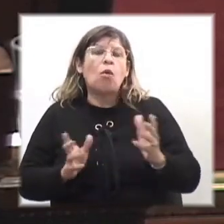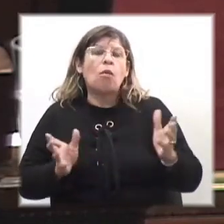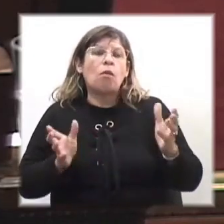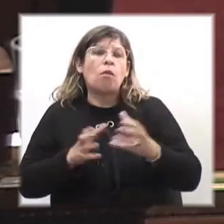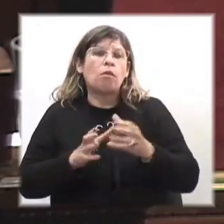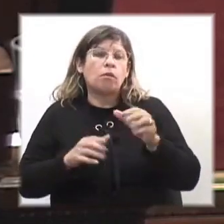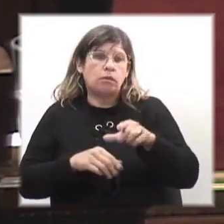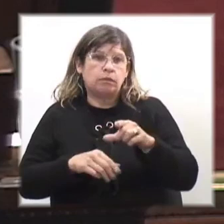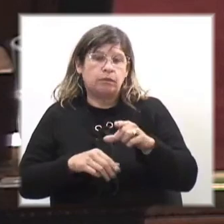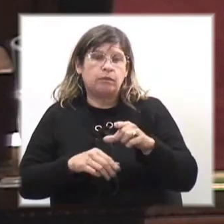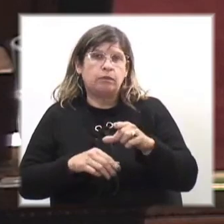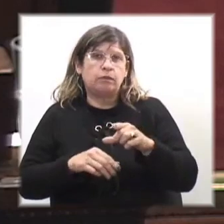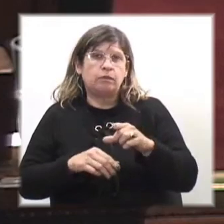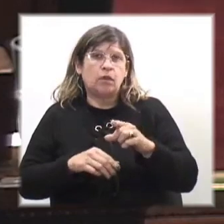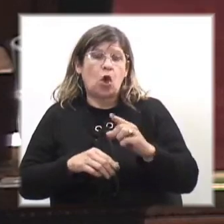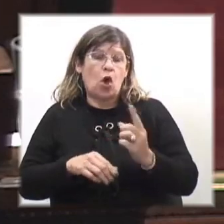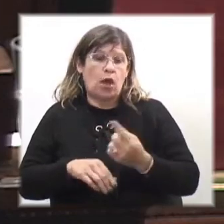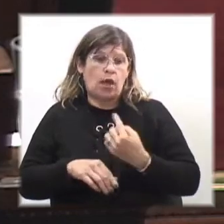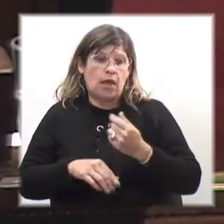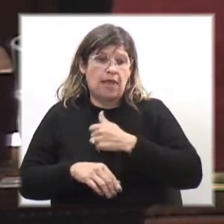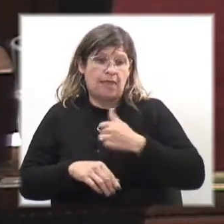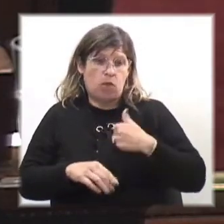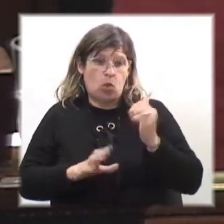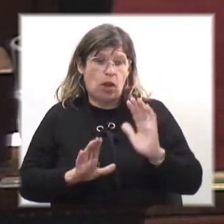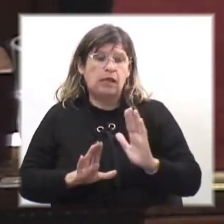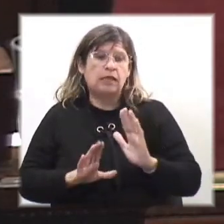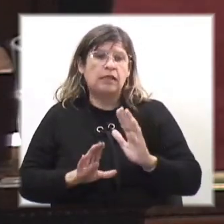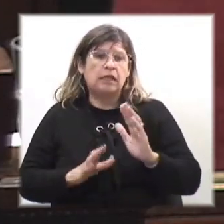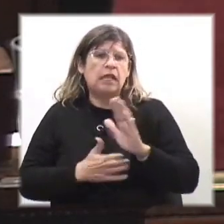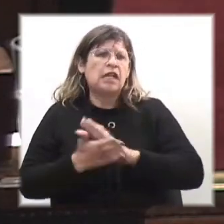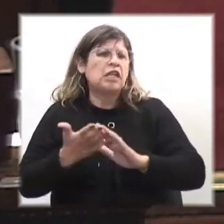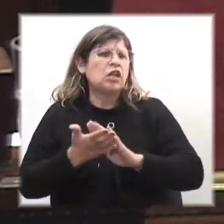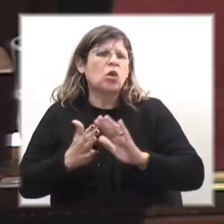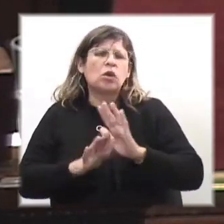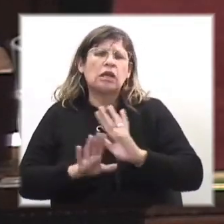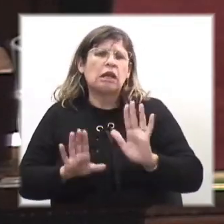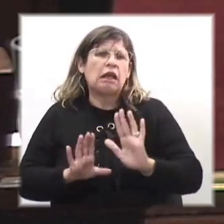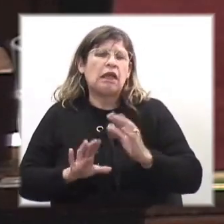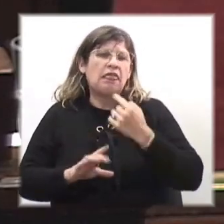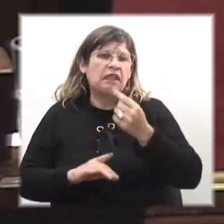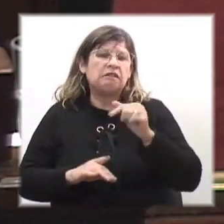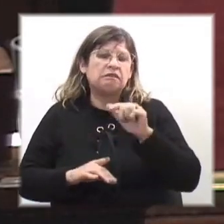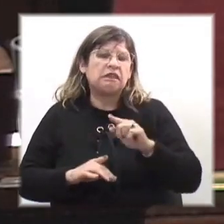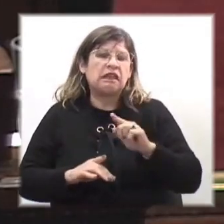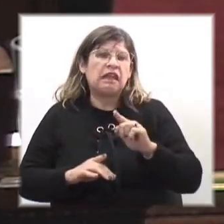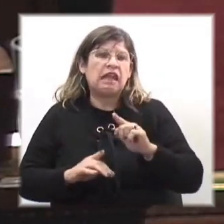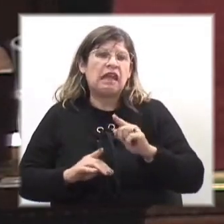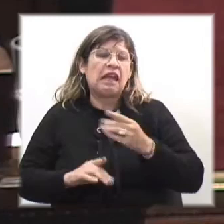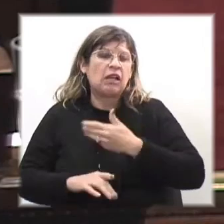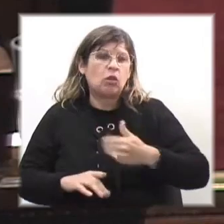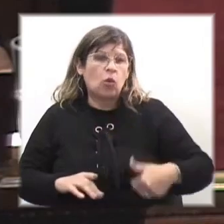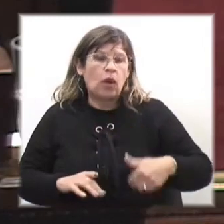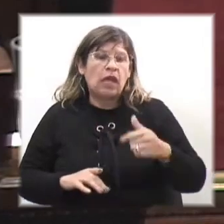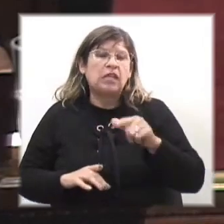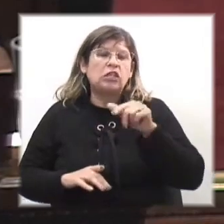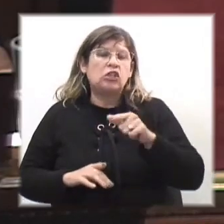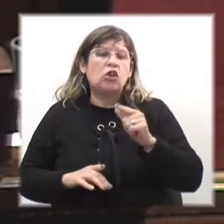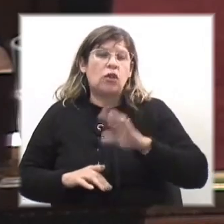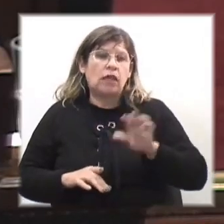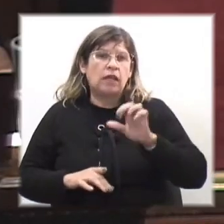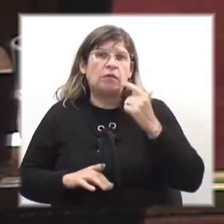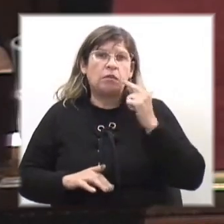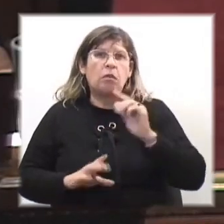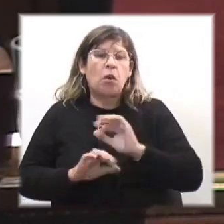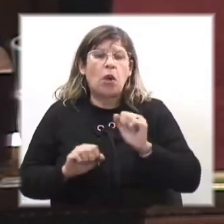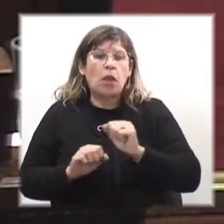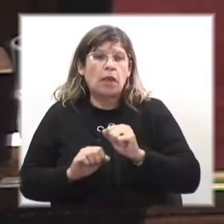o individuales. En ninguna circunstancia el empleador podrá disponer de los montos